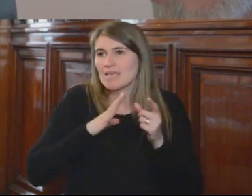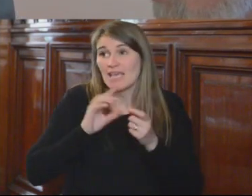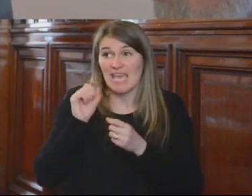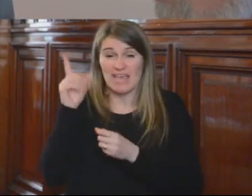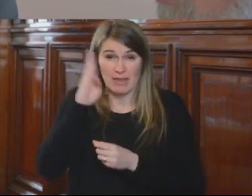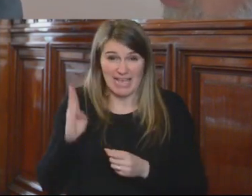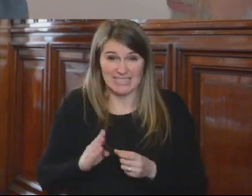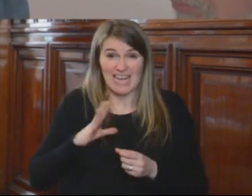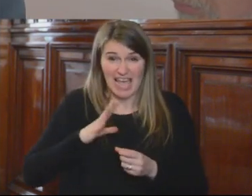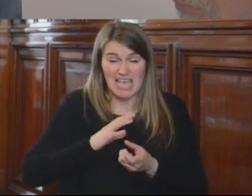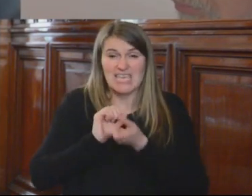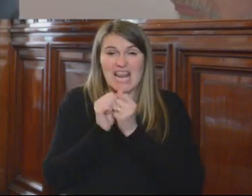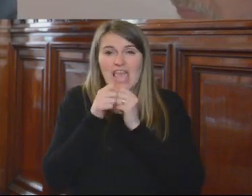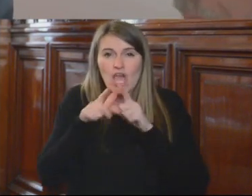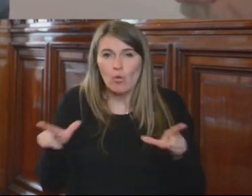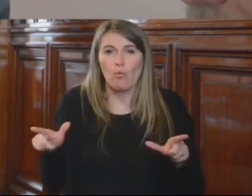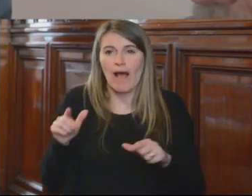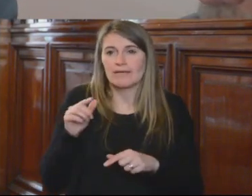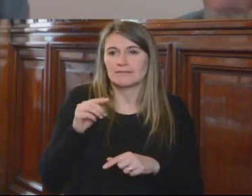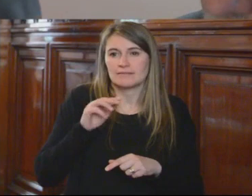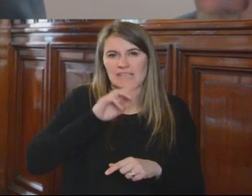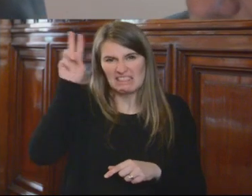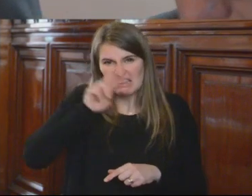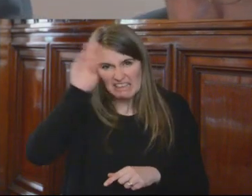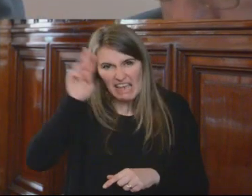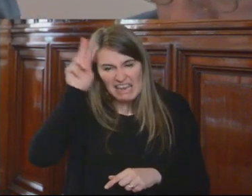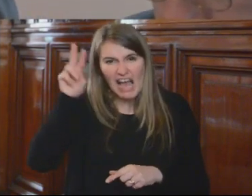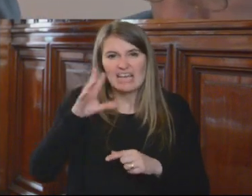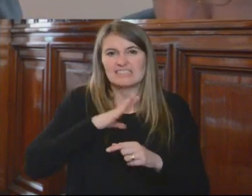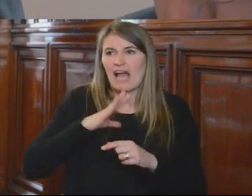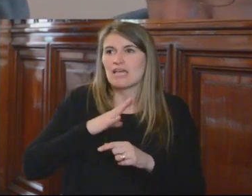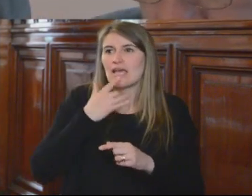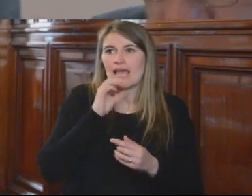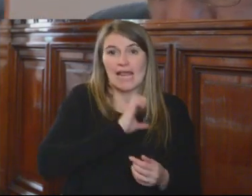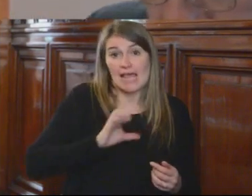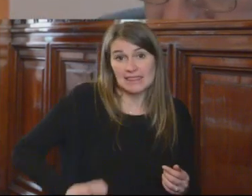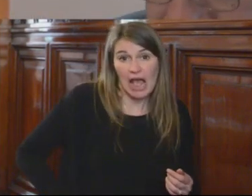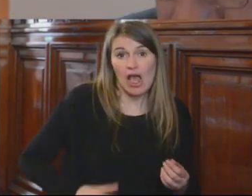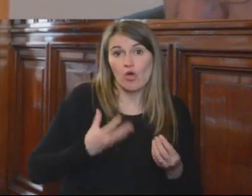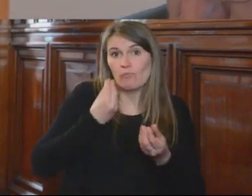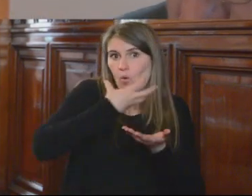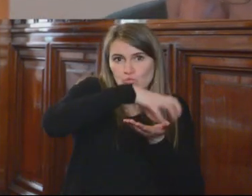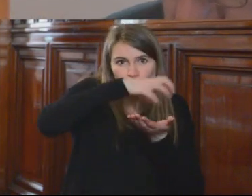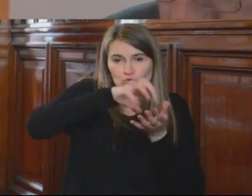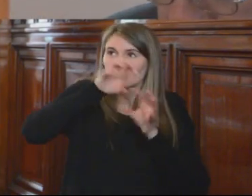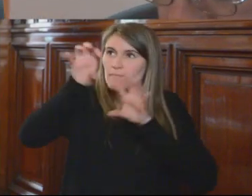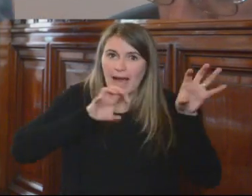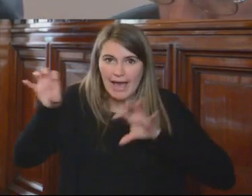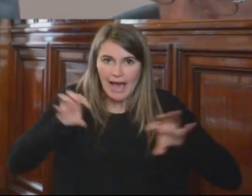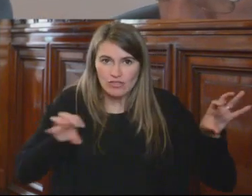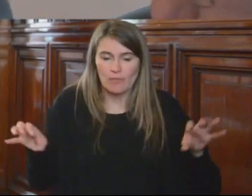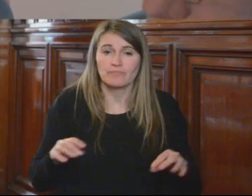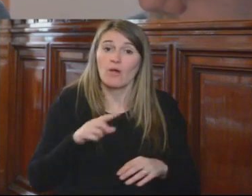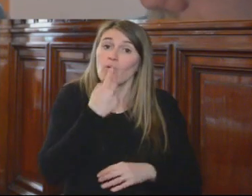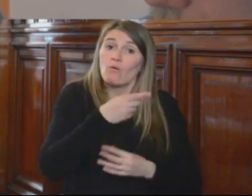derecho de Pachamama, y hay la definición de un Estado plurinacional, ¿no? Al contrario de países